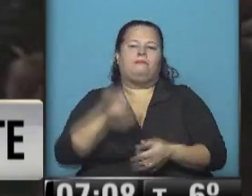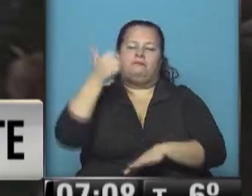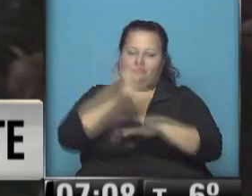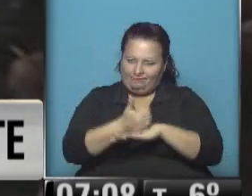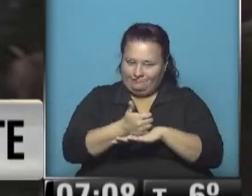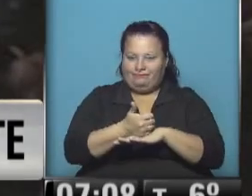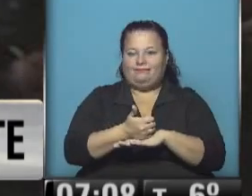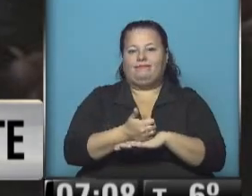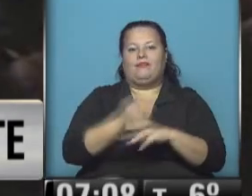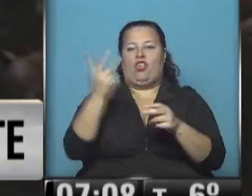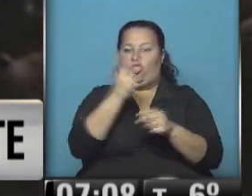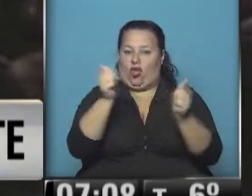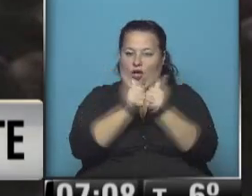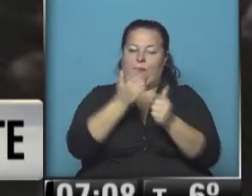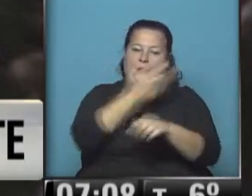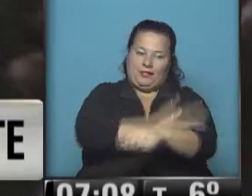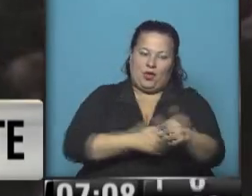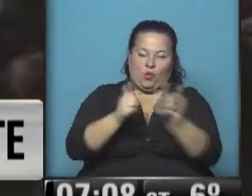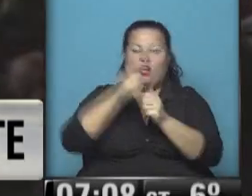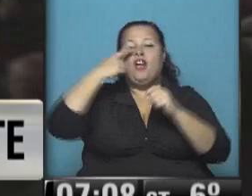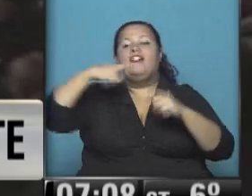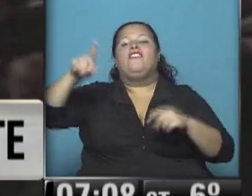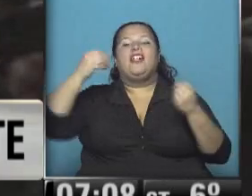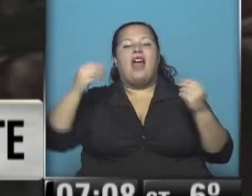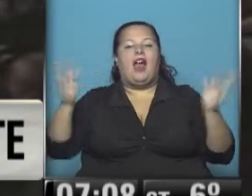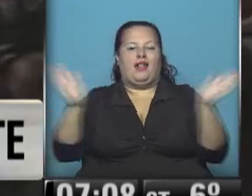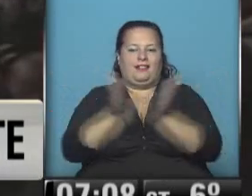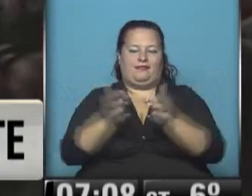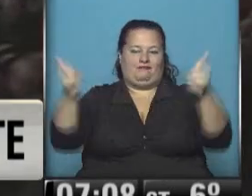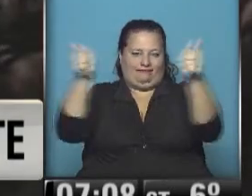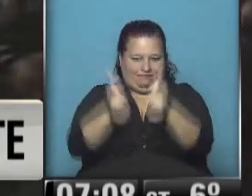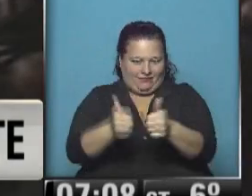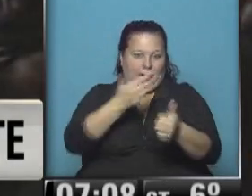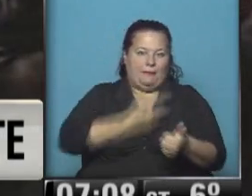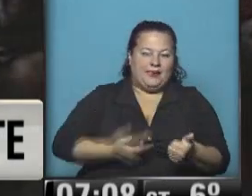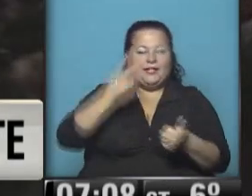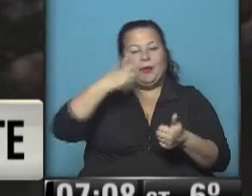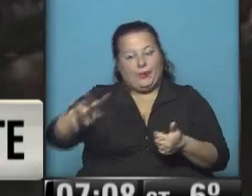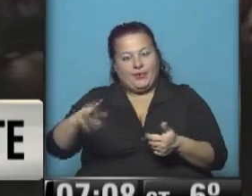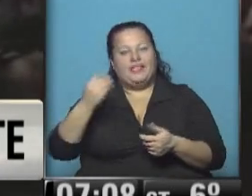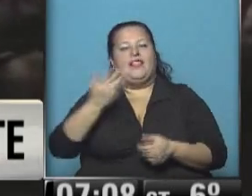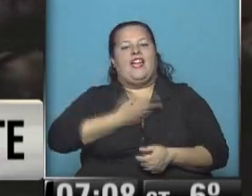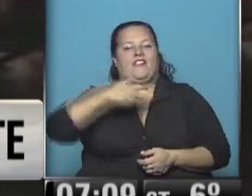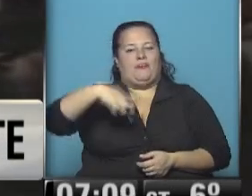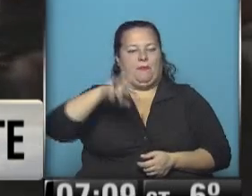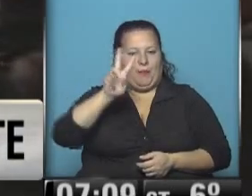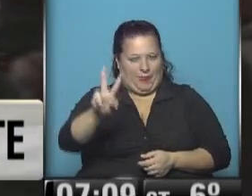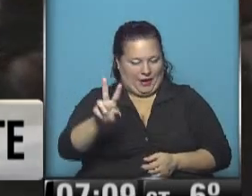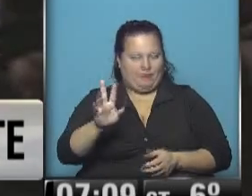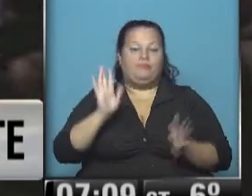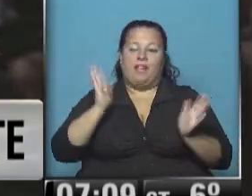presente la fórmula y se espera que la foto final justamente sean los candidatos, presidente y vice del FPV. Así es,